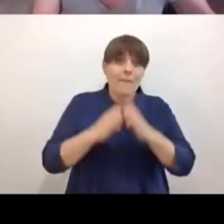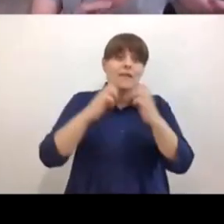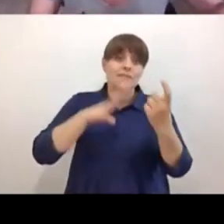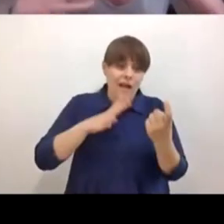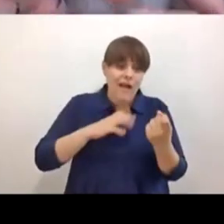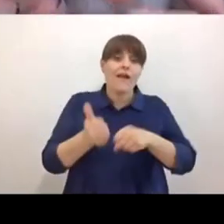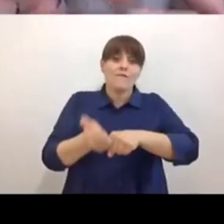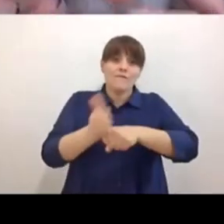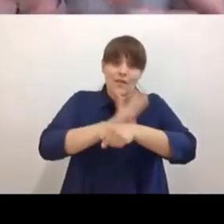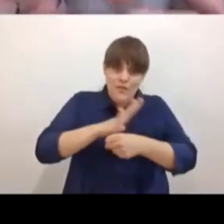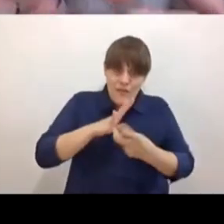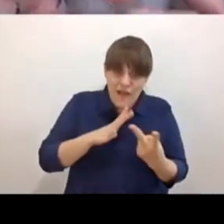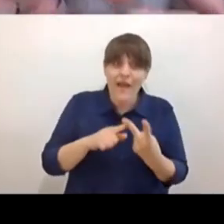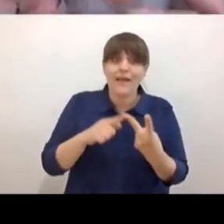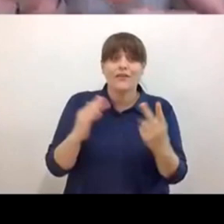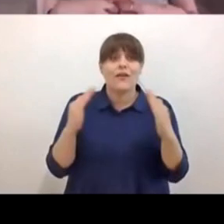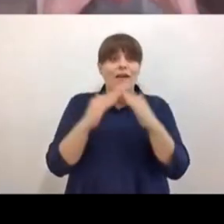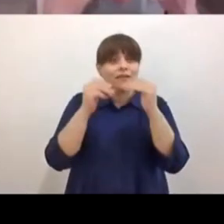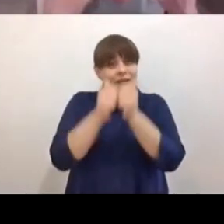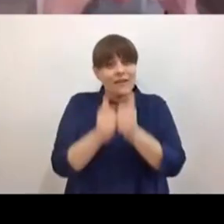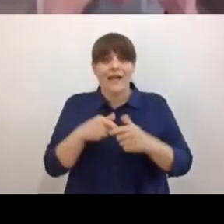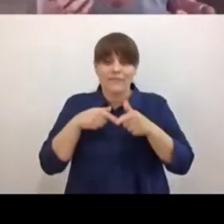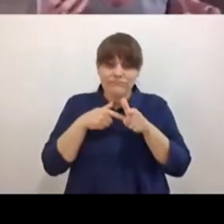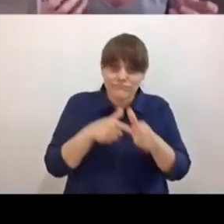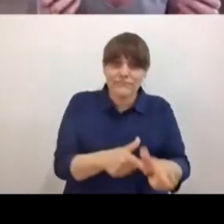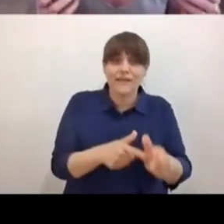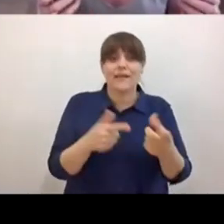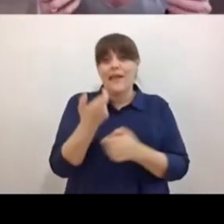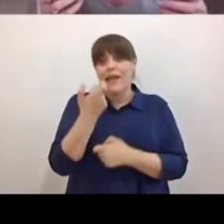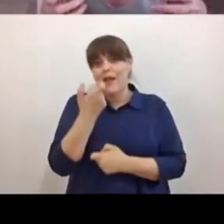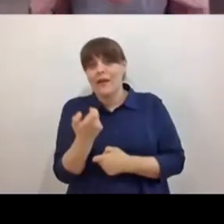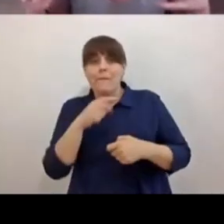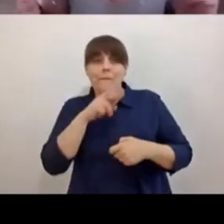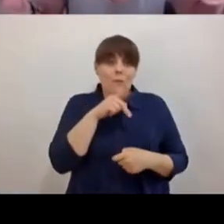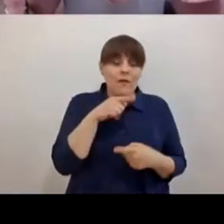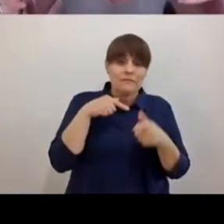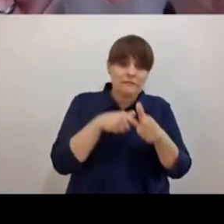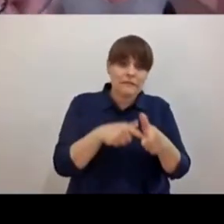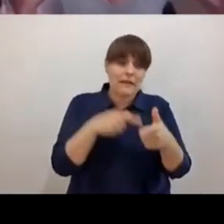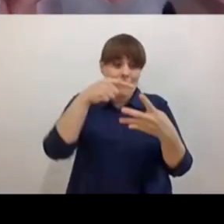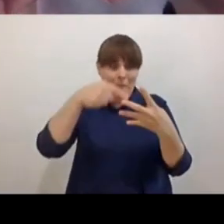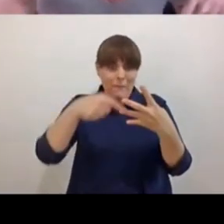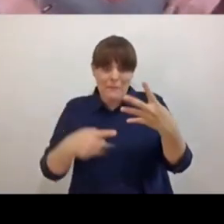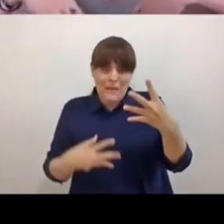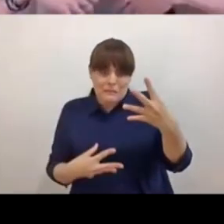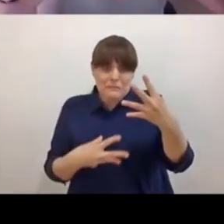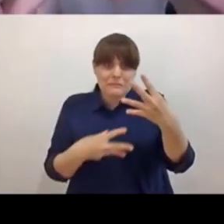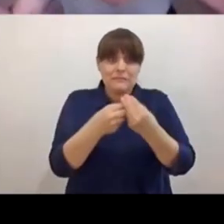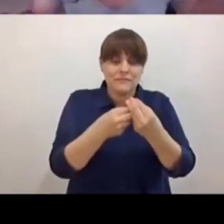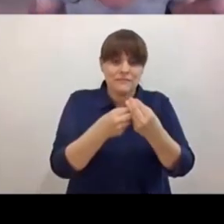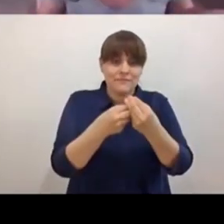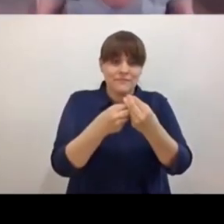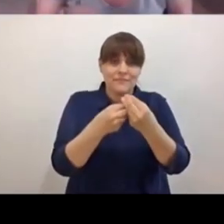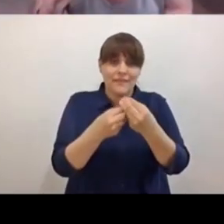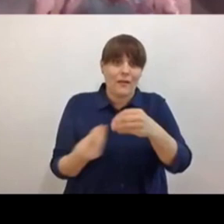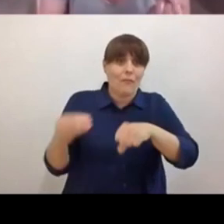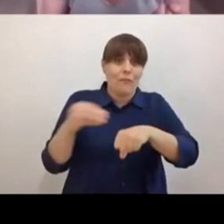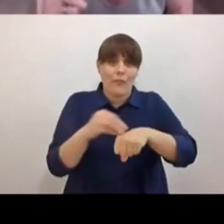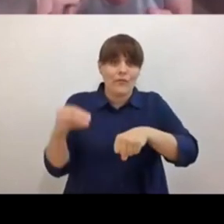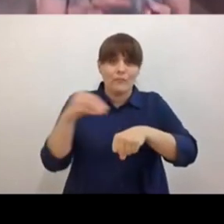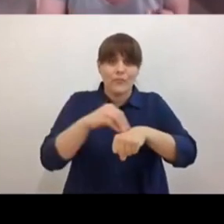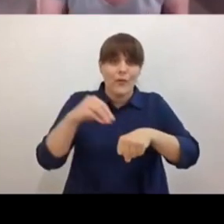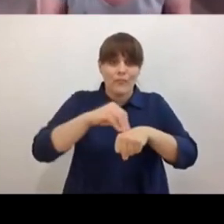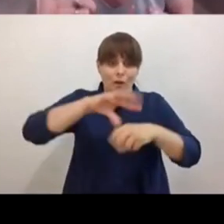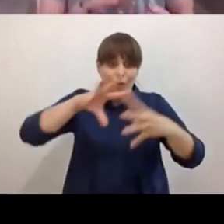sigue el aislamiento la preocupación económica y entonces es como una cosa que suma a muchos otros factores de